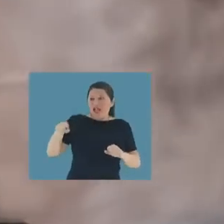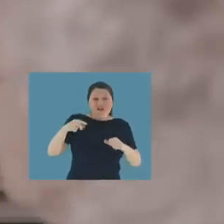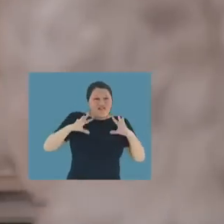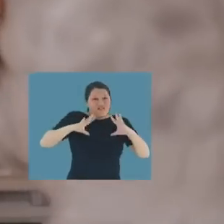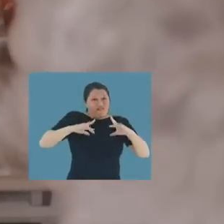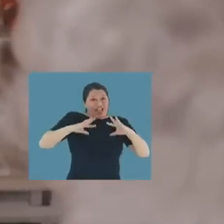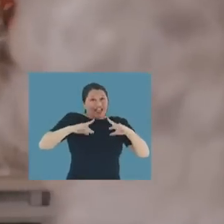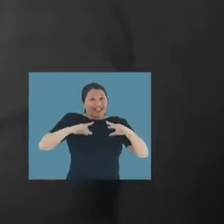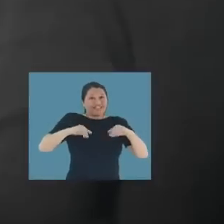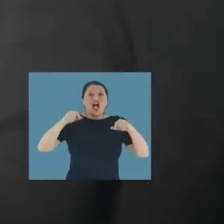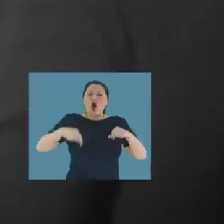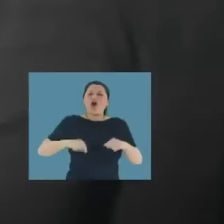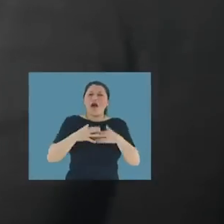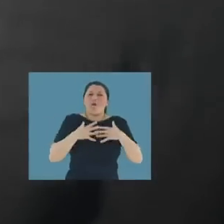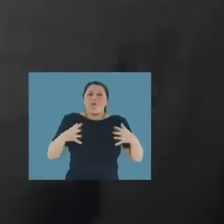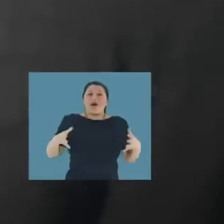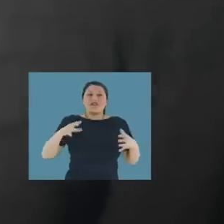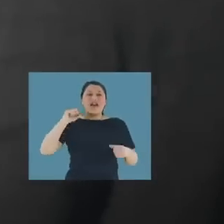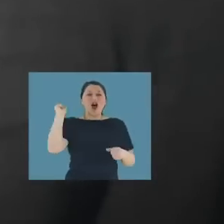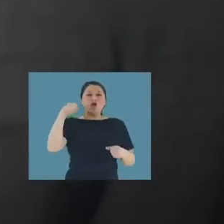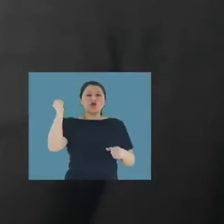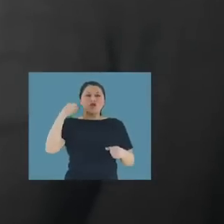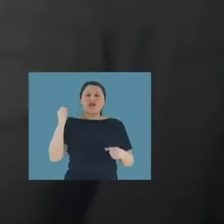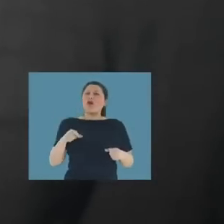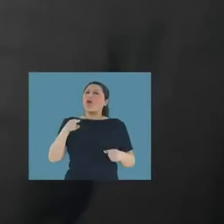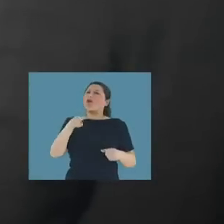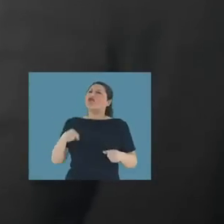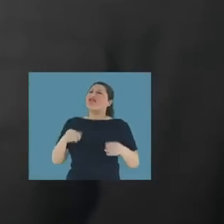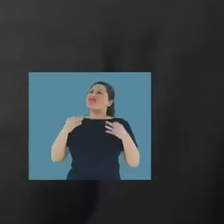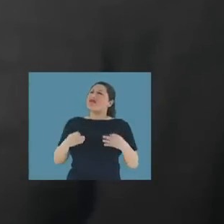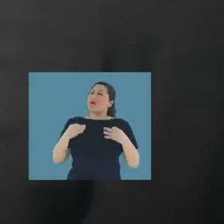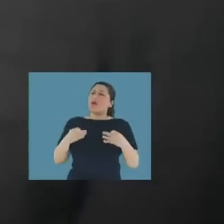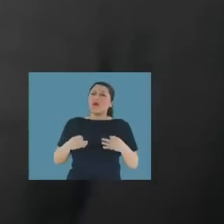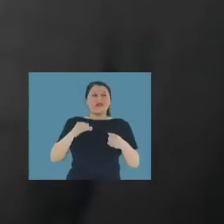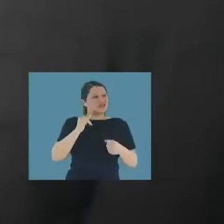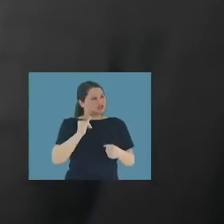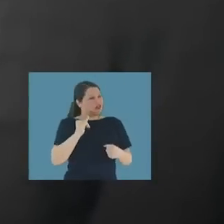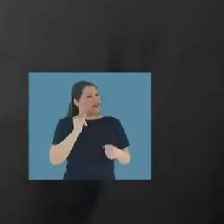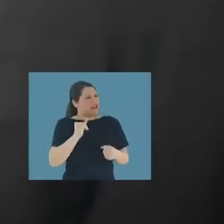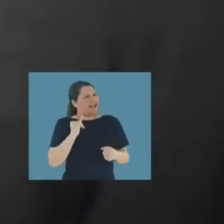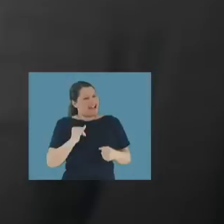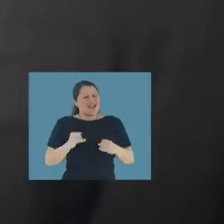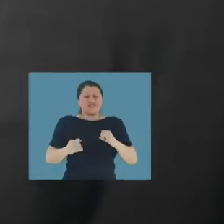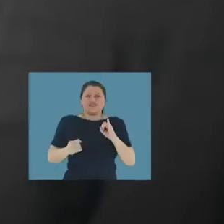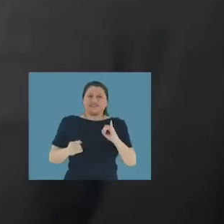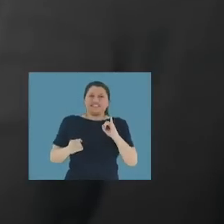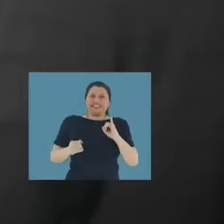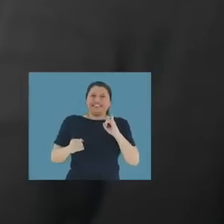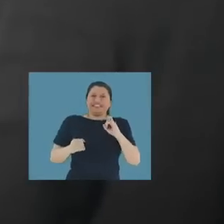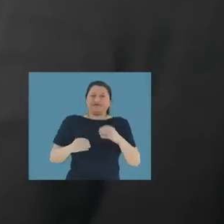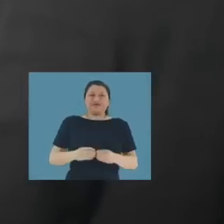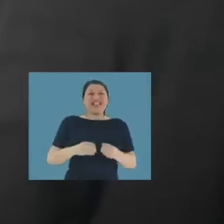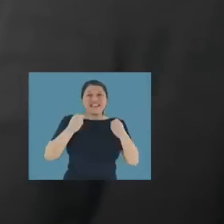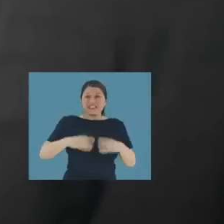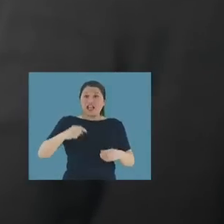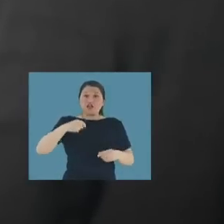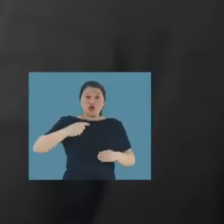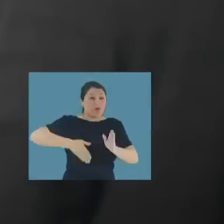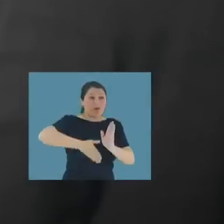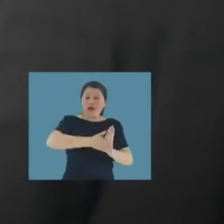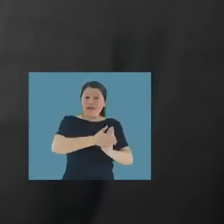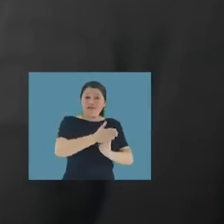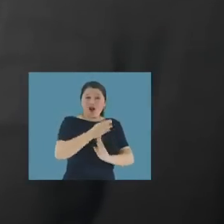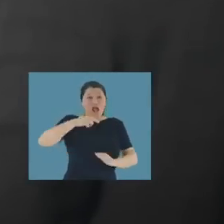Y están felices ellos porque van a tener más autonomía. Que seguros están. Sí, pues, segurísimo. Sí,